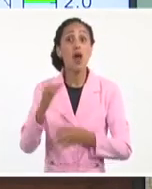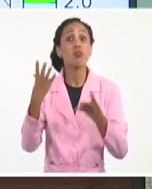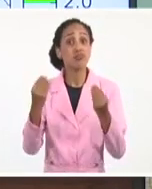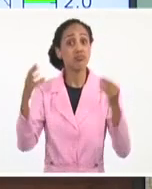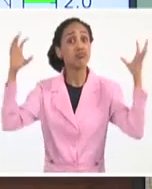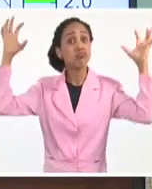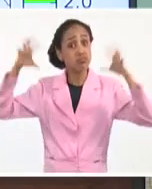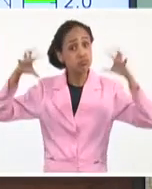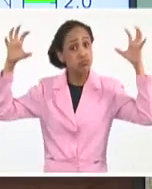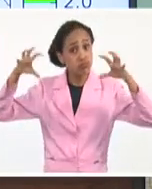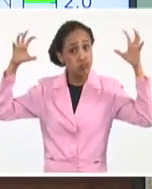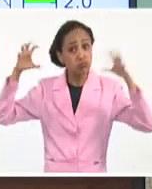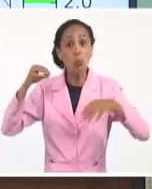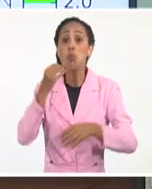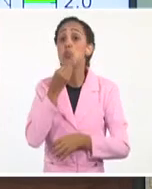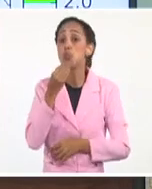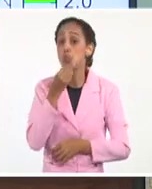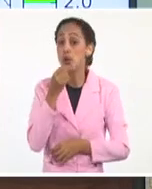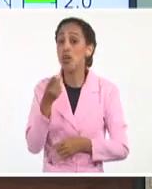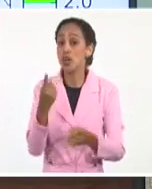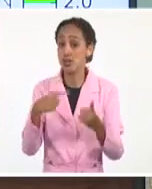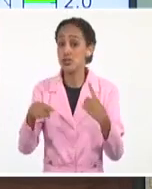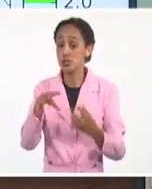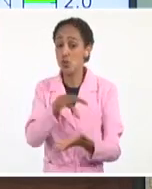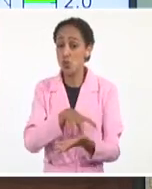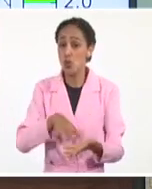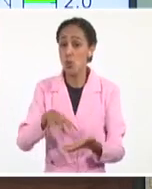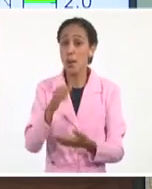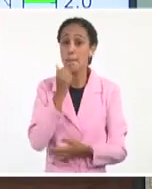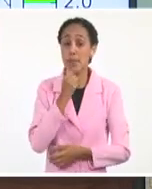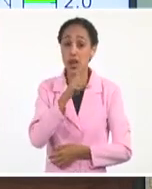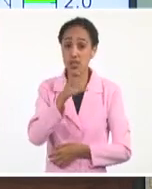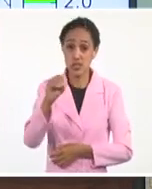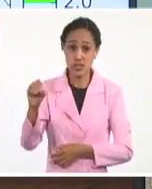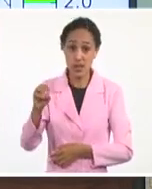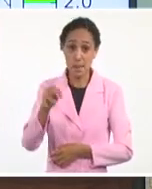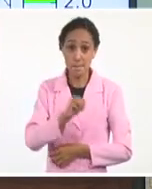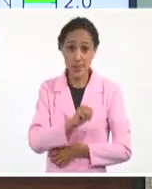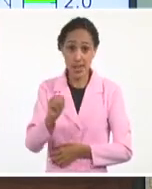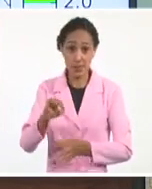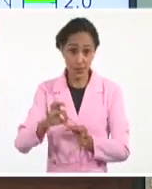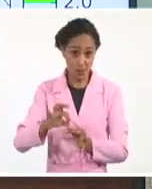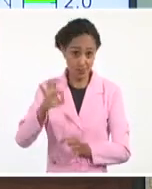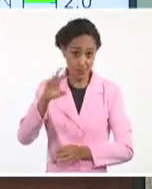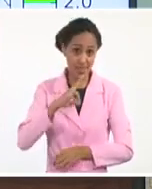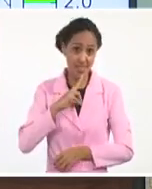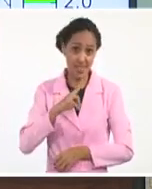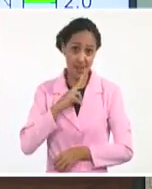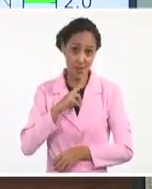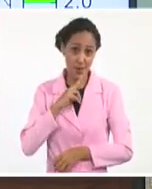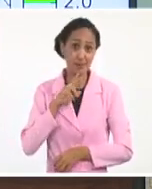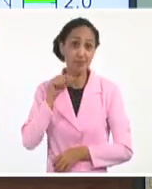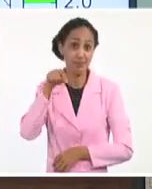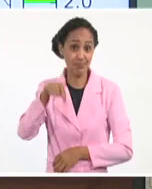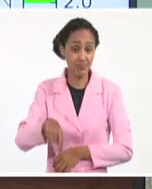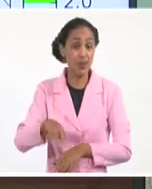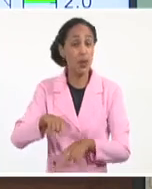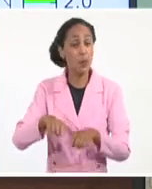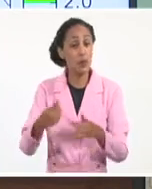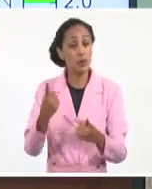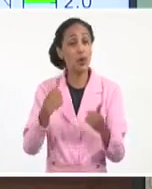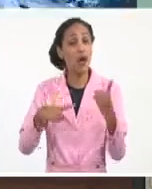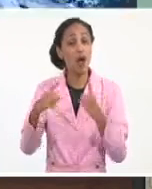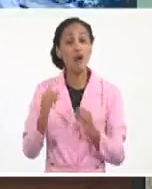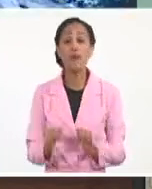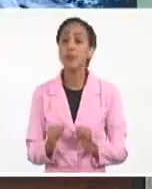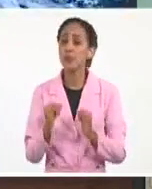importante, de más de 100 milímetros, lluvias intensas. Por lo tanto, son factores que hay que tomar